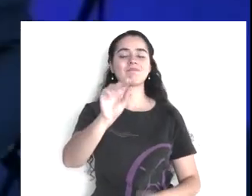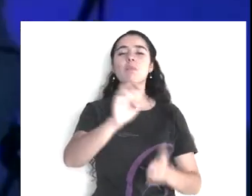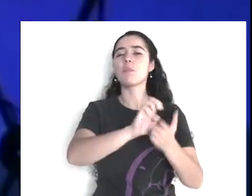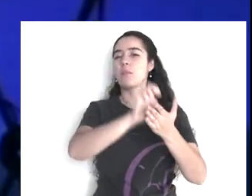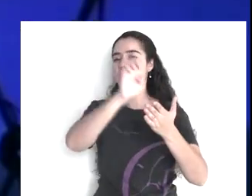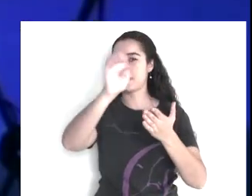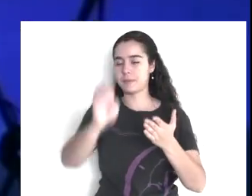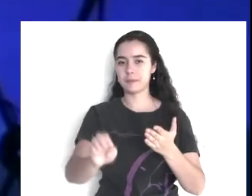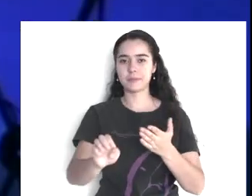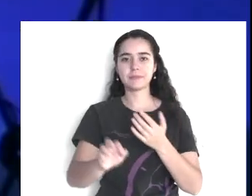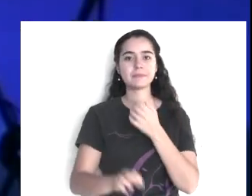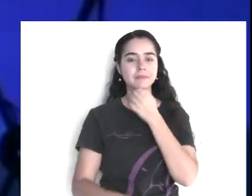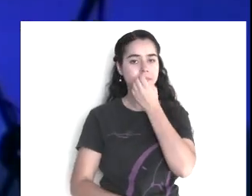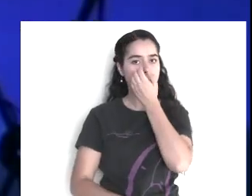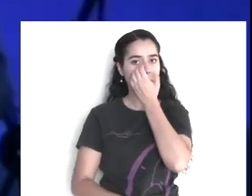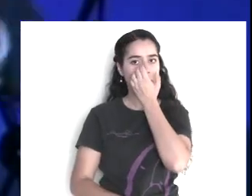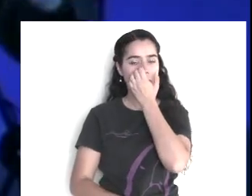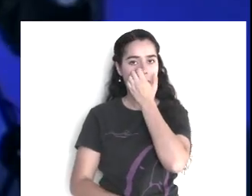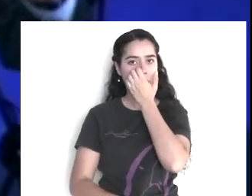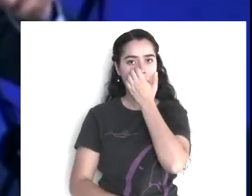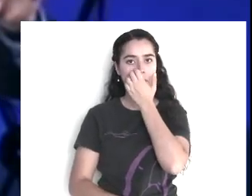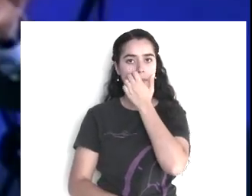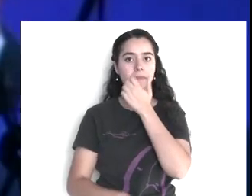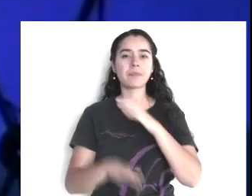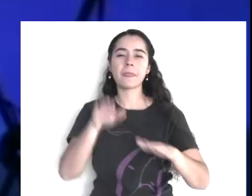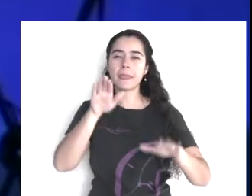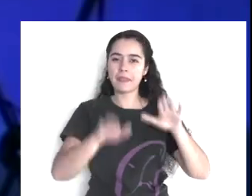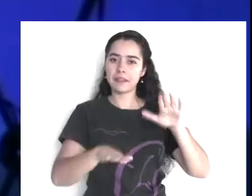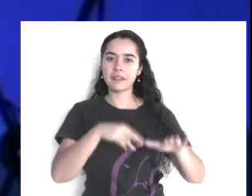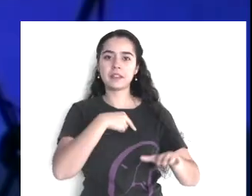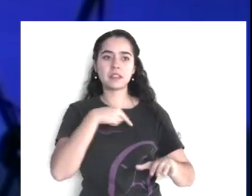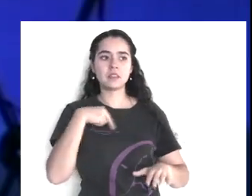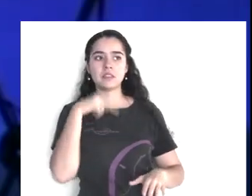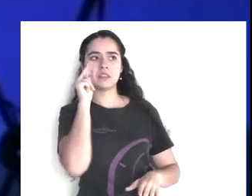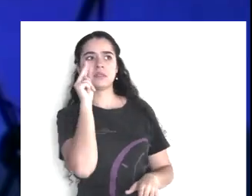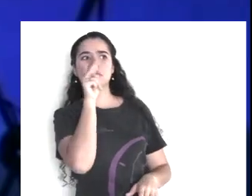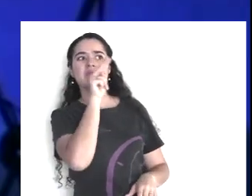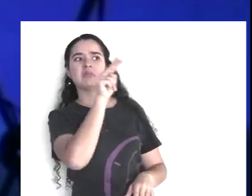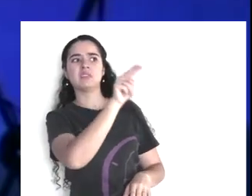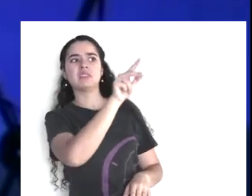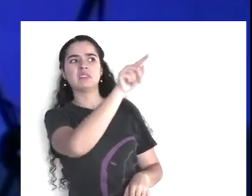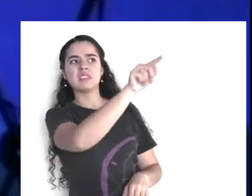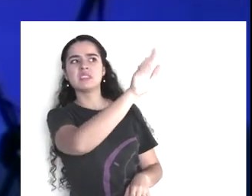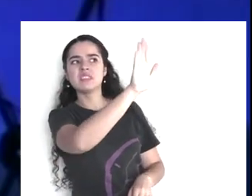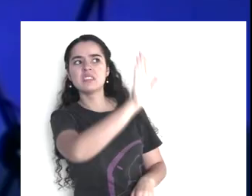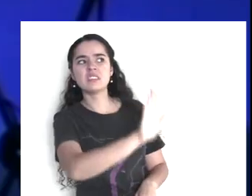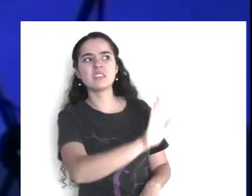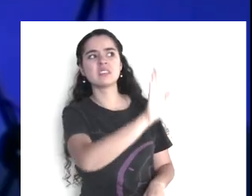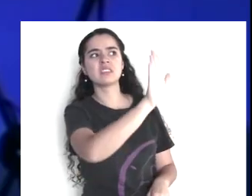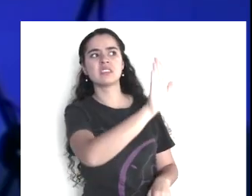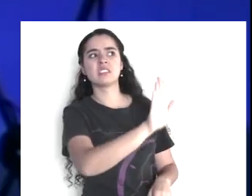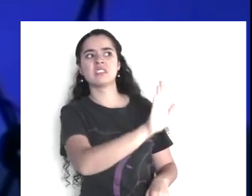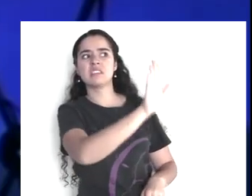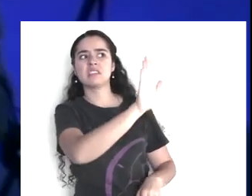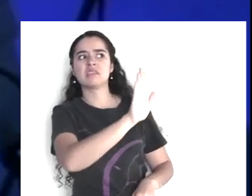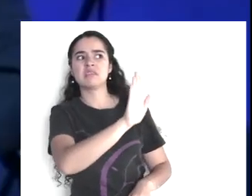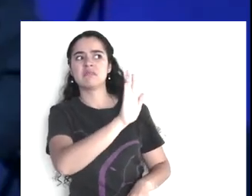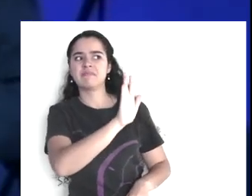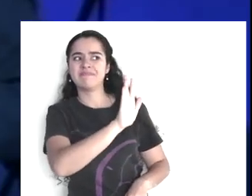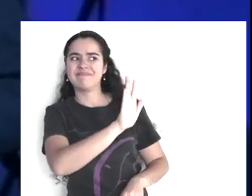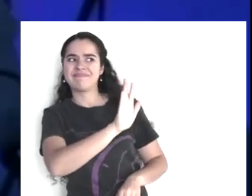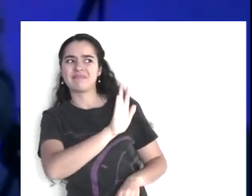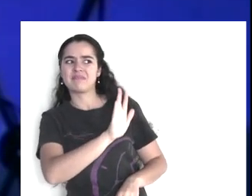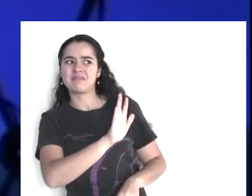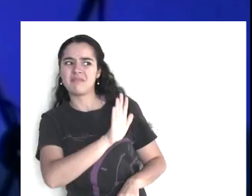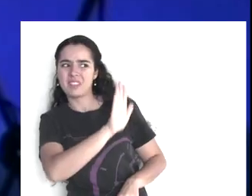¿cuántos de nosotros, hemos tenido esta experiencia? Vemos a alguien, y simplemente al verlo, pues nos causa,